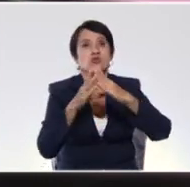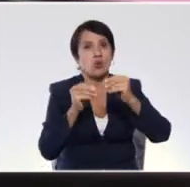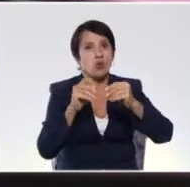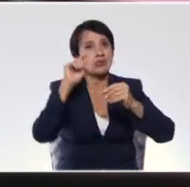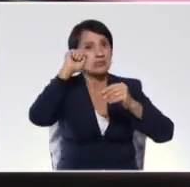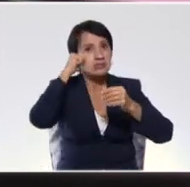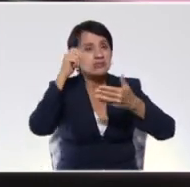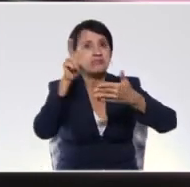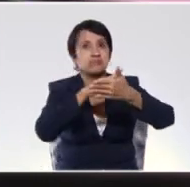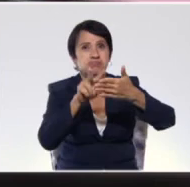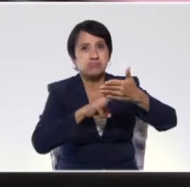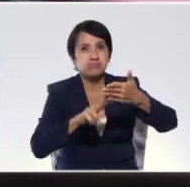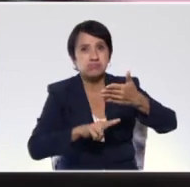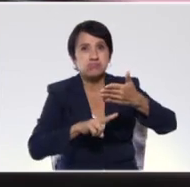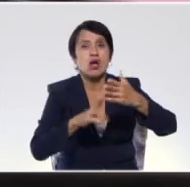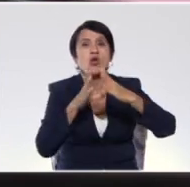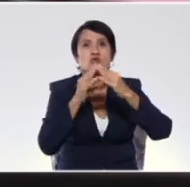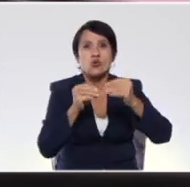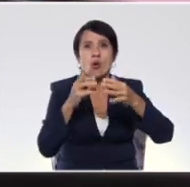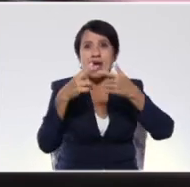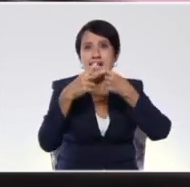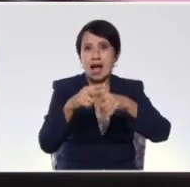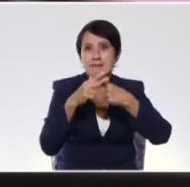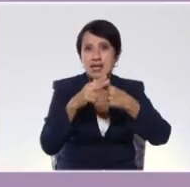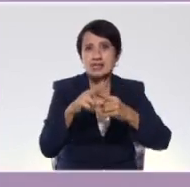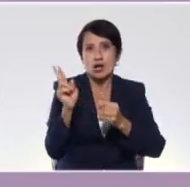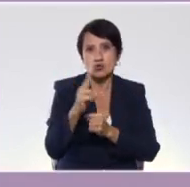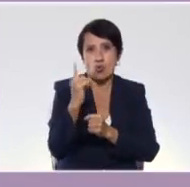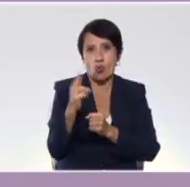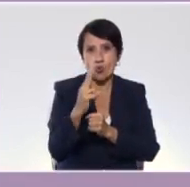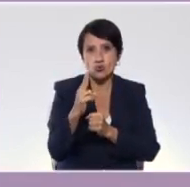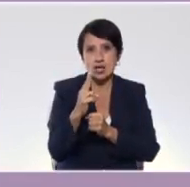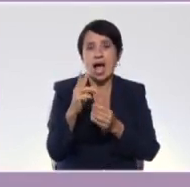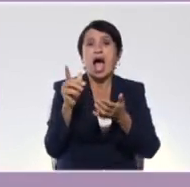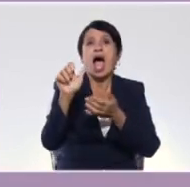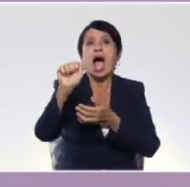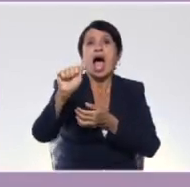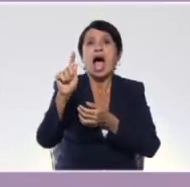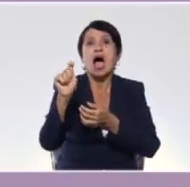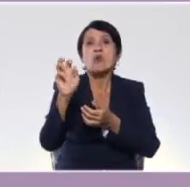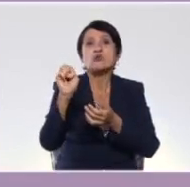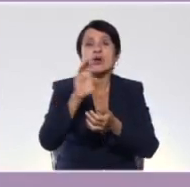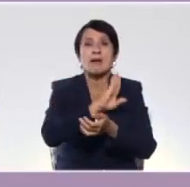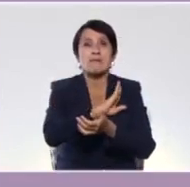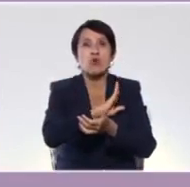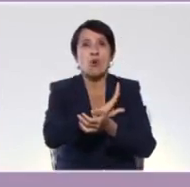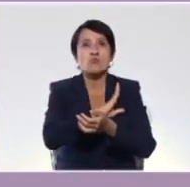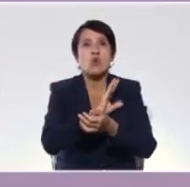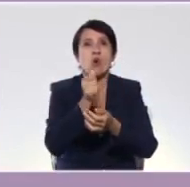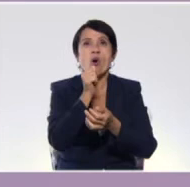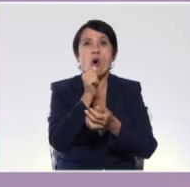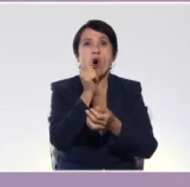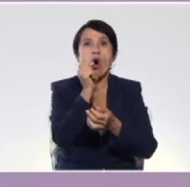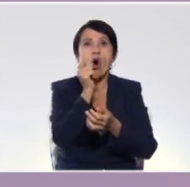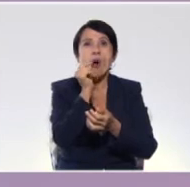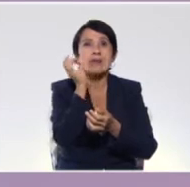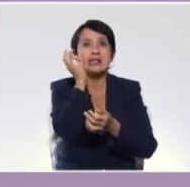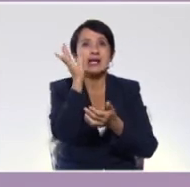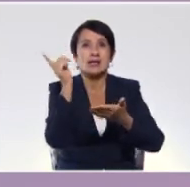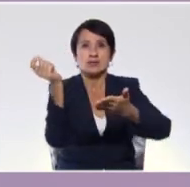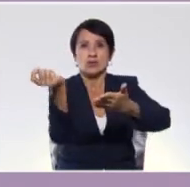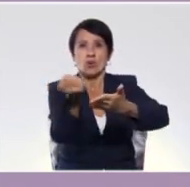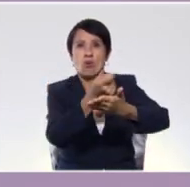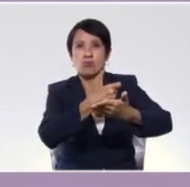los recursos literarios son herramientas que utilizan los autores de literatura para embellecer sus